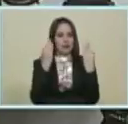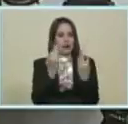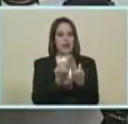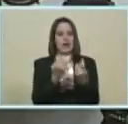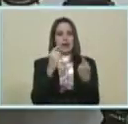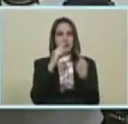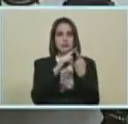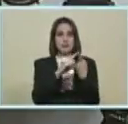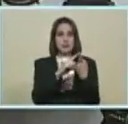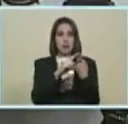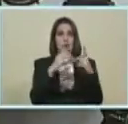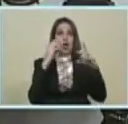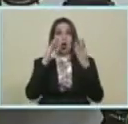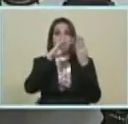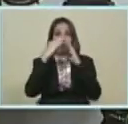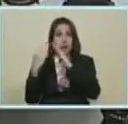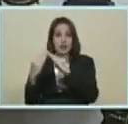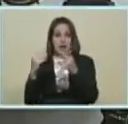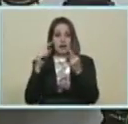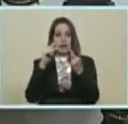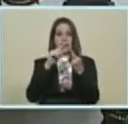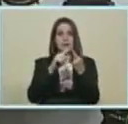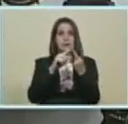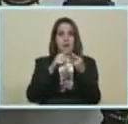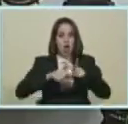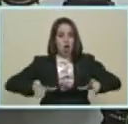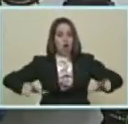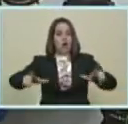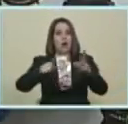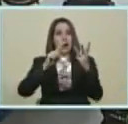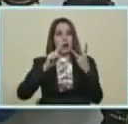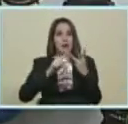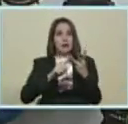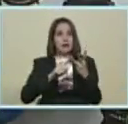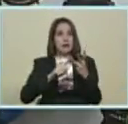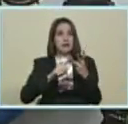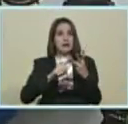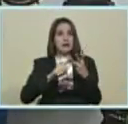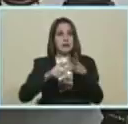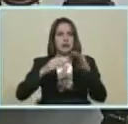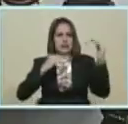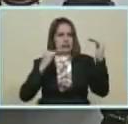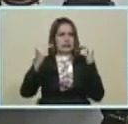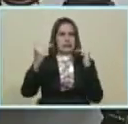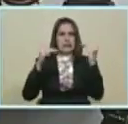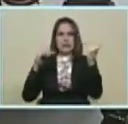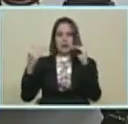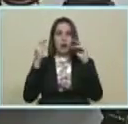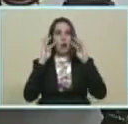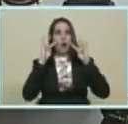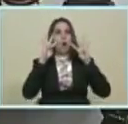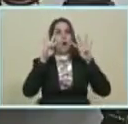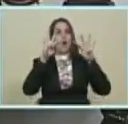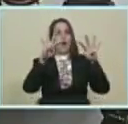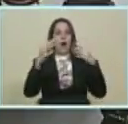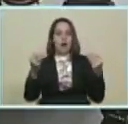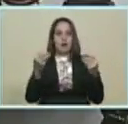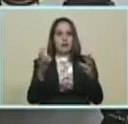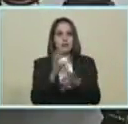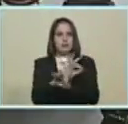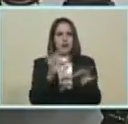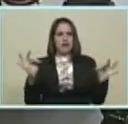Comunitaria Comunal Local Es una dimensión Que se pierde de vista Fabulosa